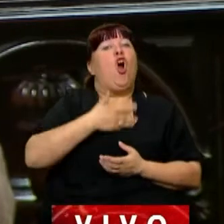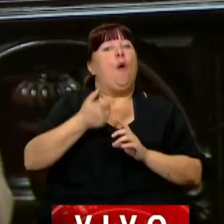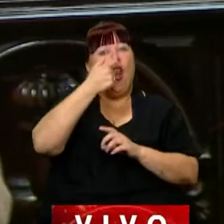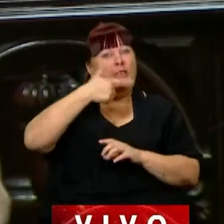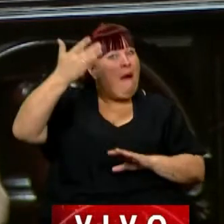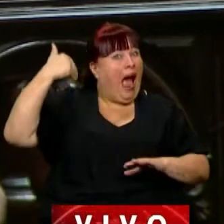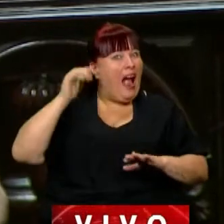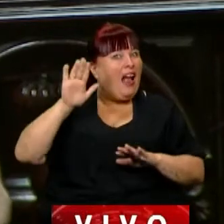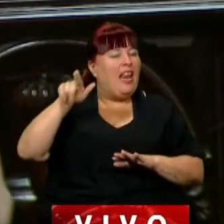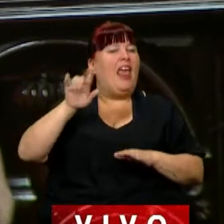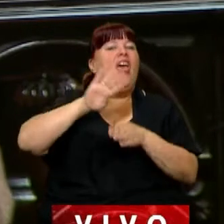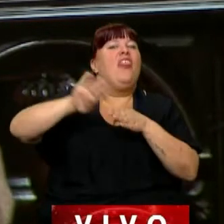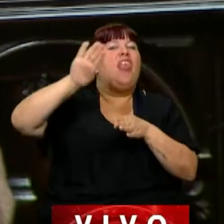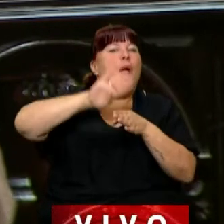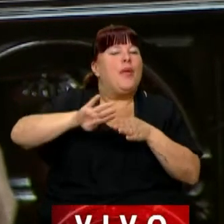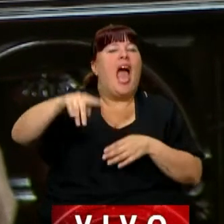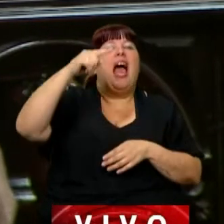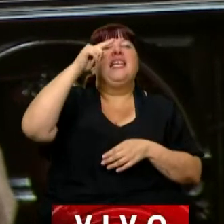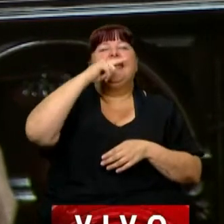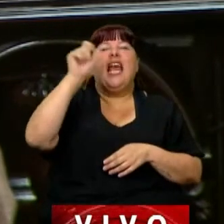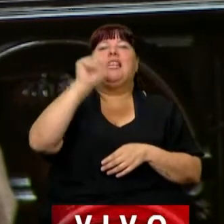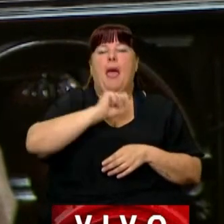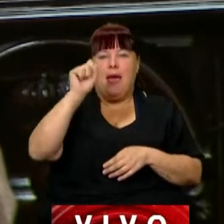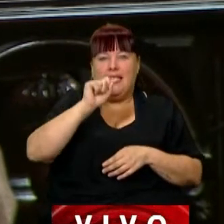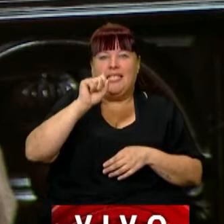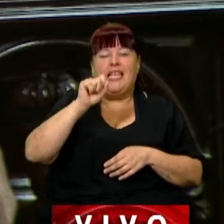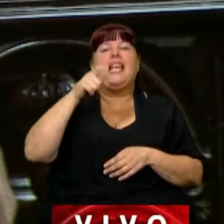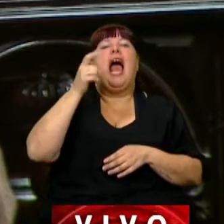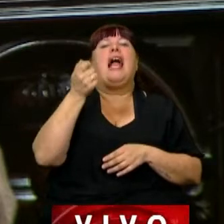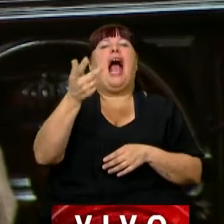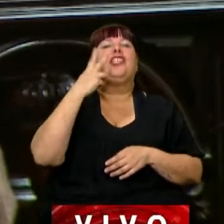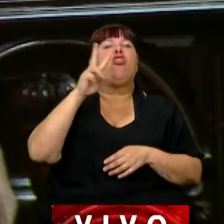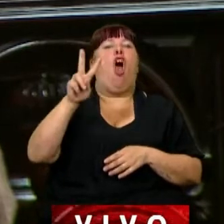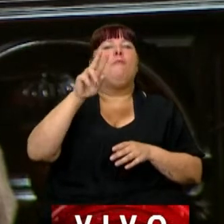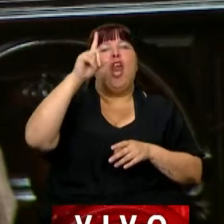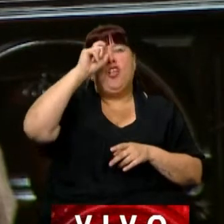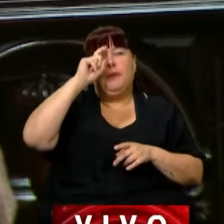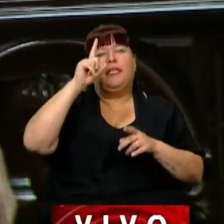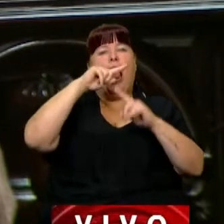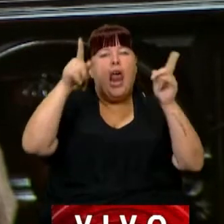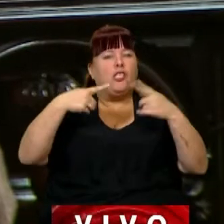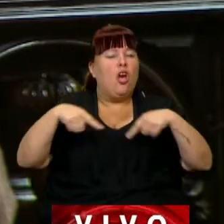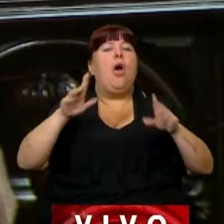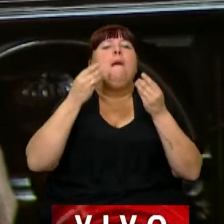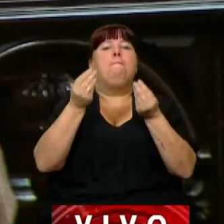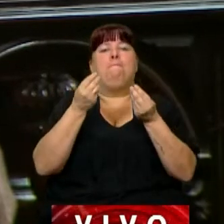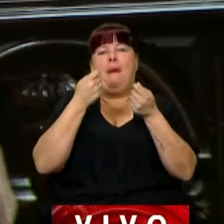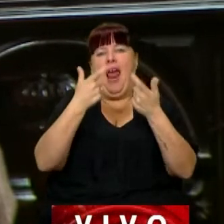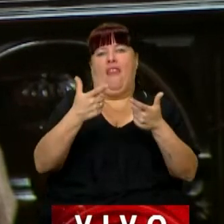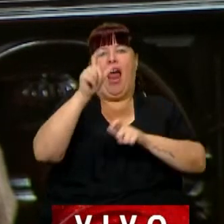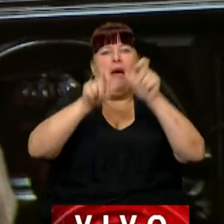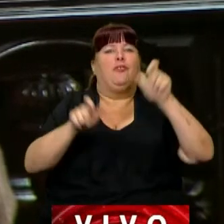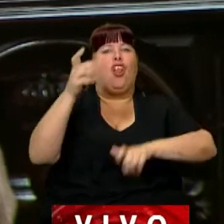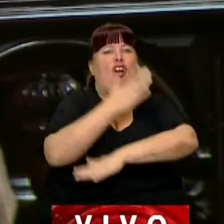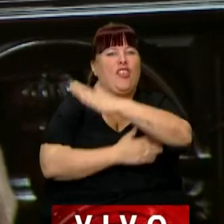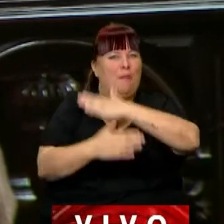anterior debía 7 meses a las casi 2.000 instituciones dedicadas a las prestaciones para las